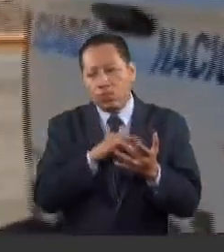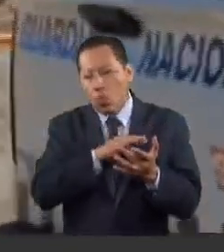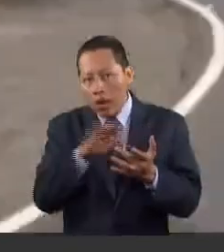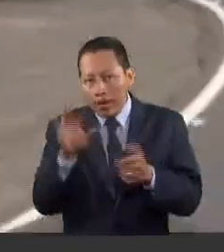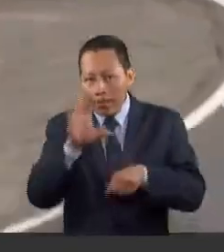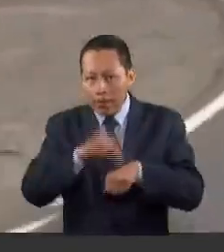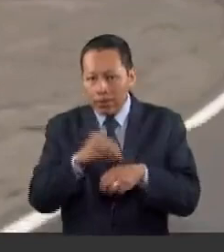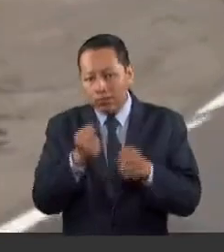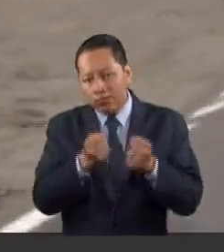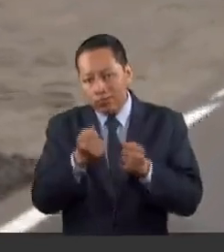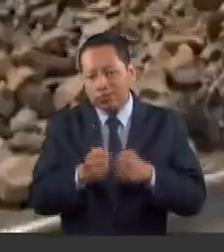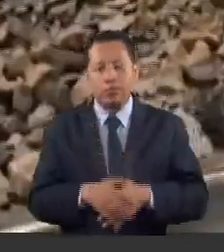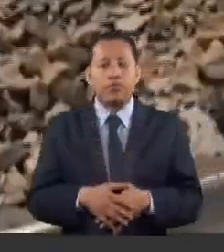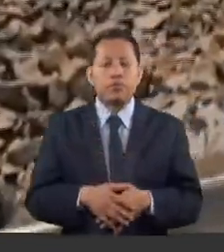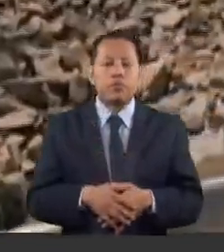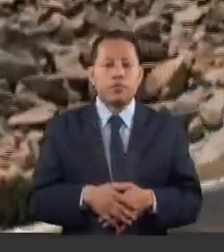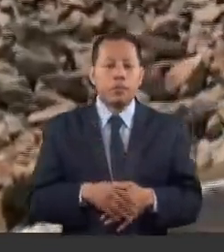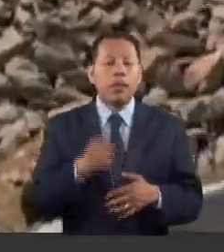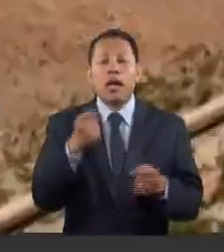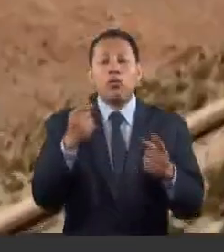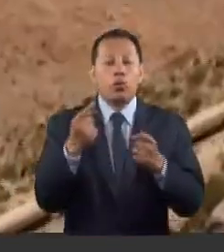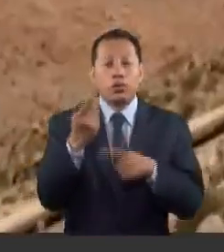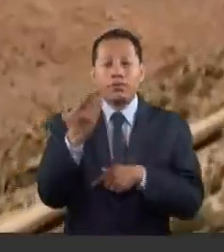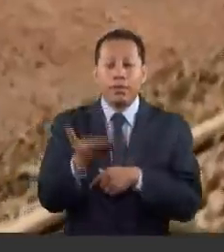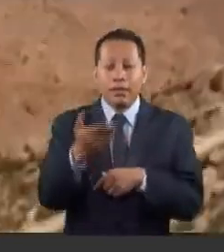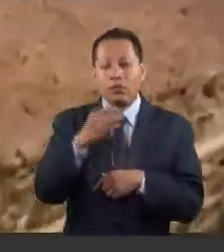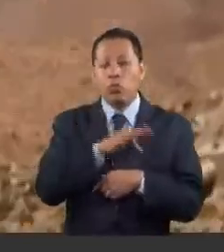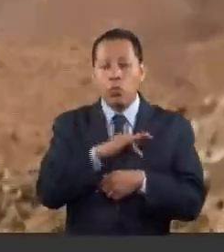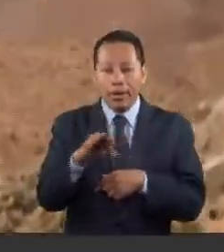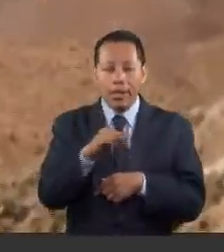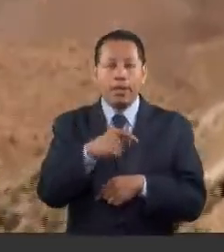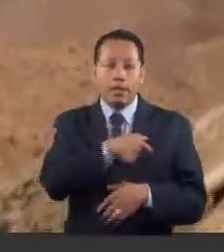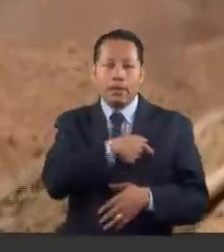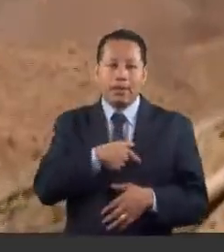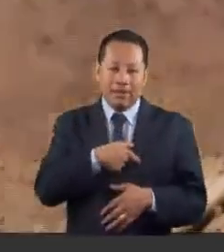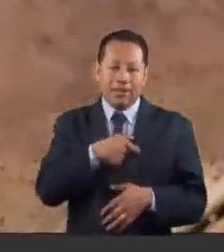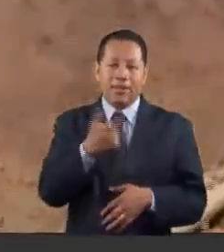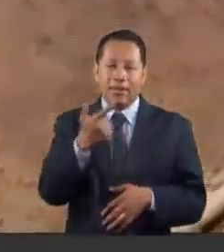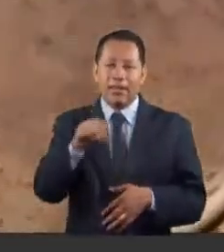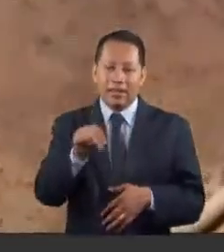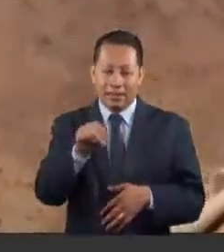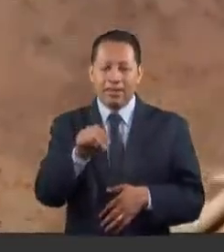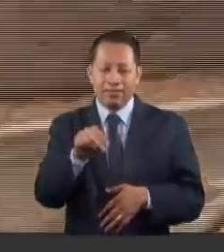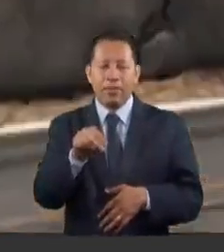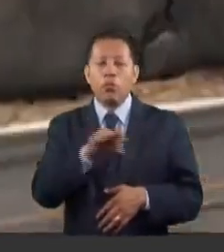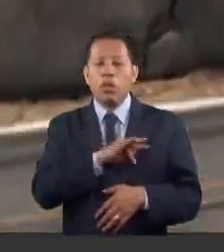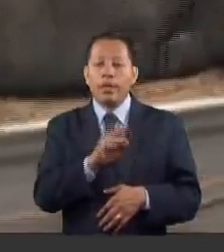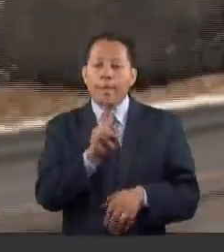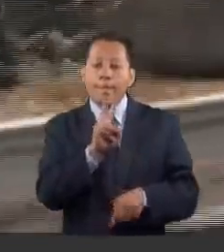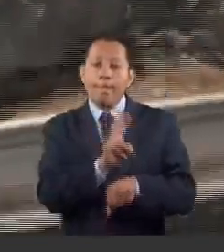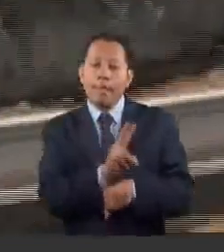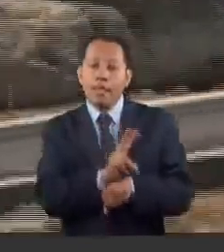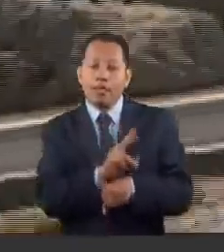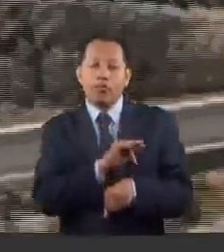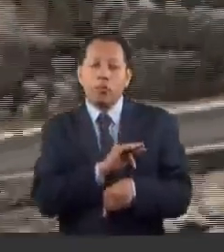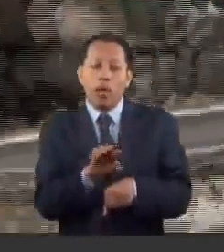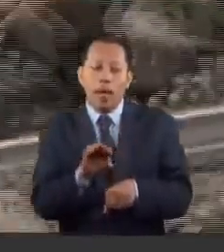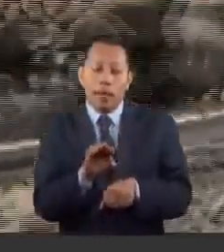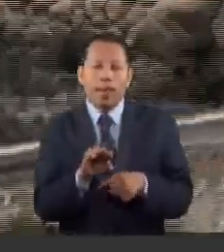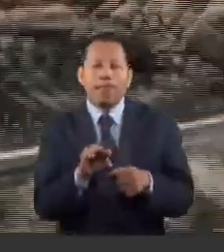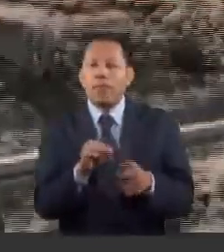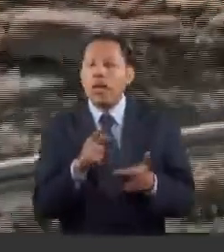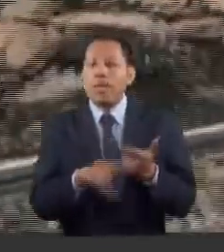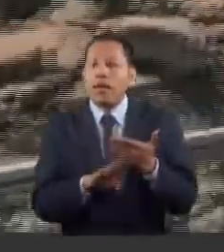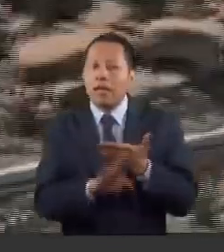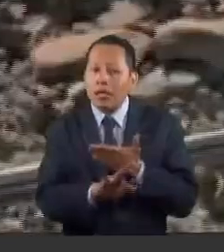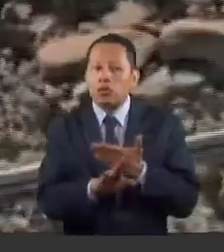exhorto incluyó peticiones de legisladores para hacer un llamado a la Guardia Nacional para que refuerce tareas de vigilancia, prevención y combate del